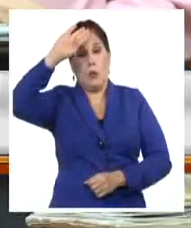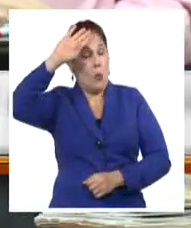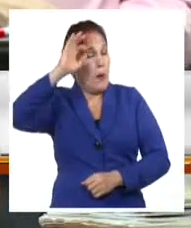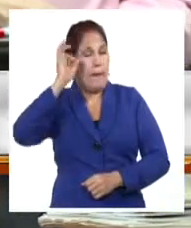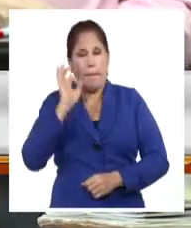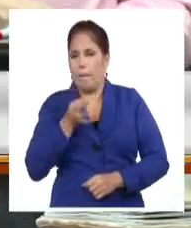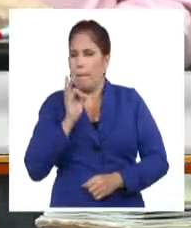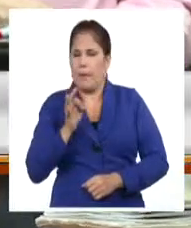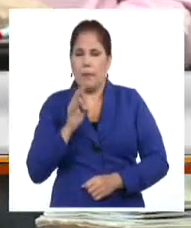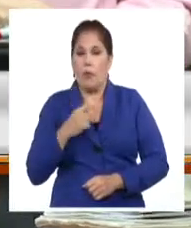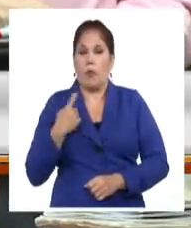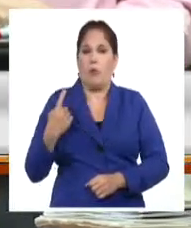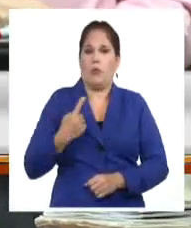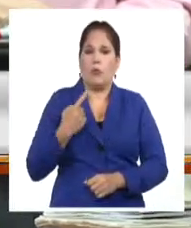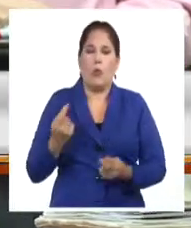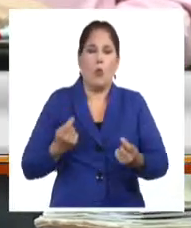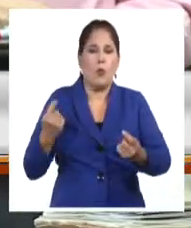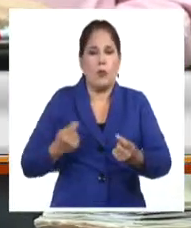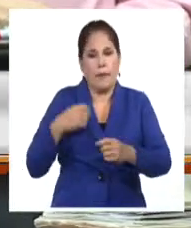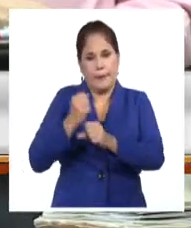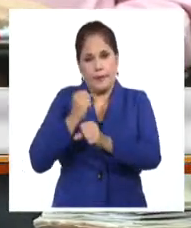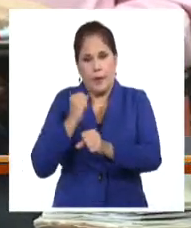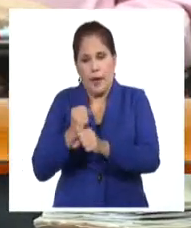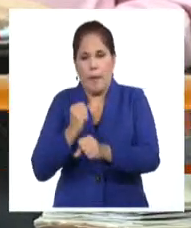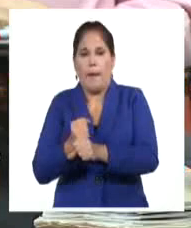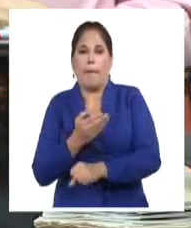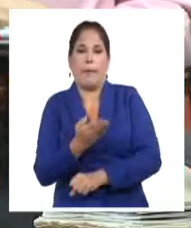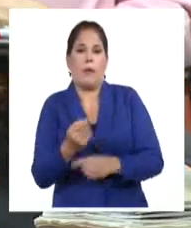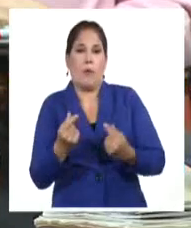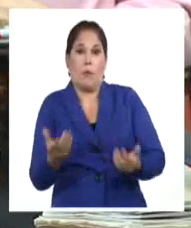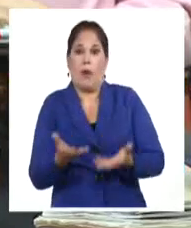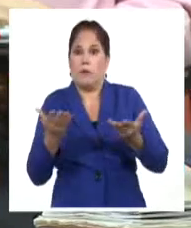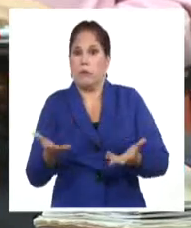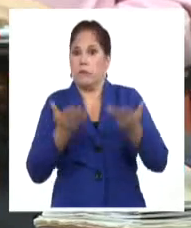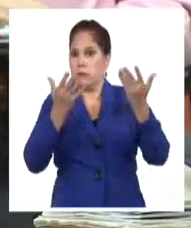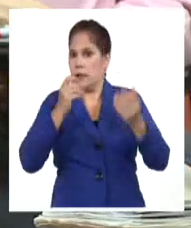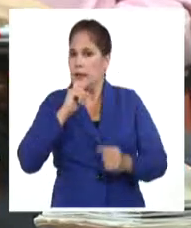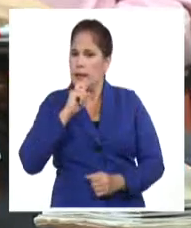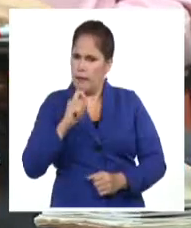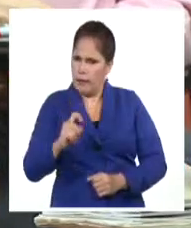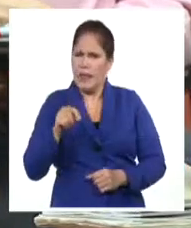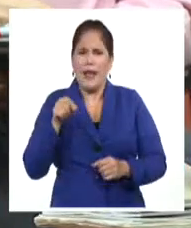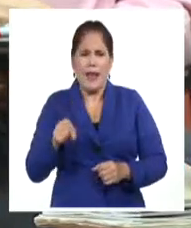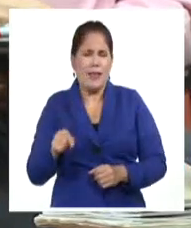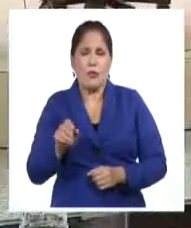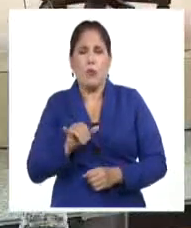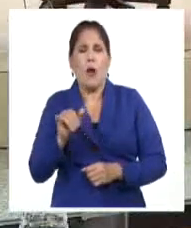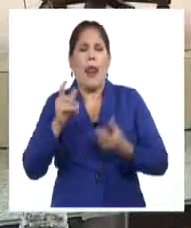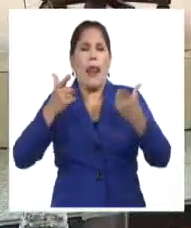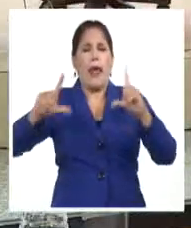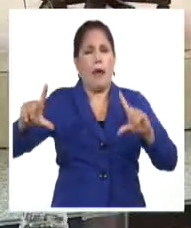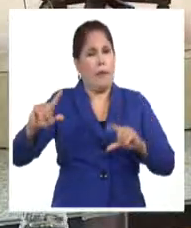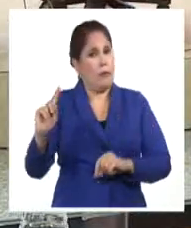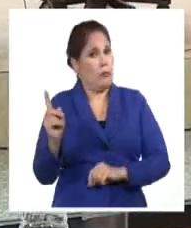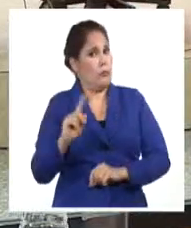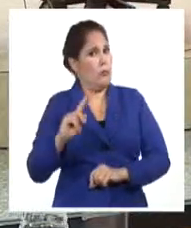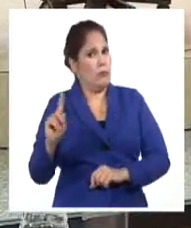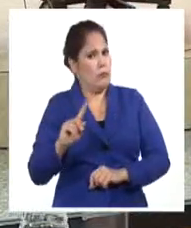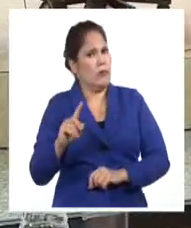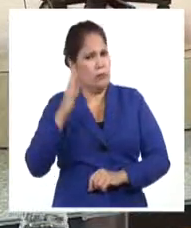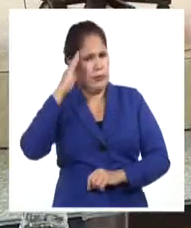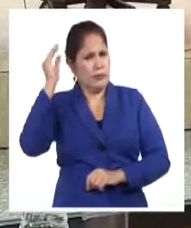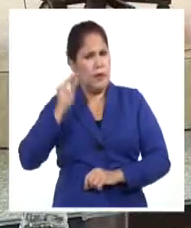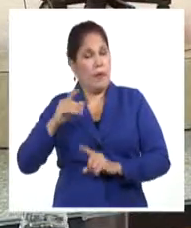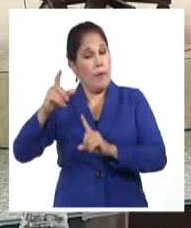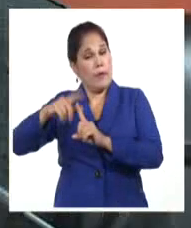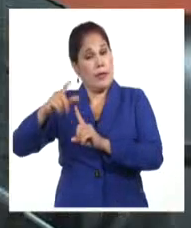obstáculo a la eficiencia que demanda nuestra economía. Y eso no es una consigna justificativa. Y el arte de nacimiento